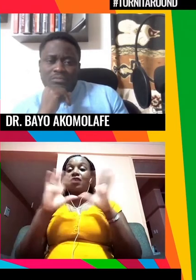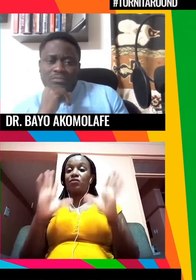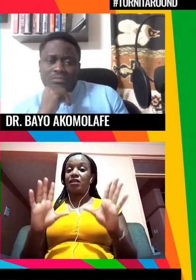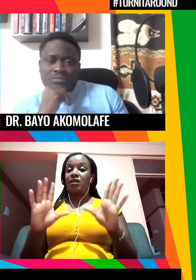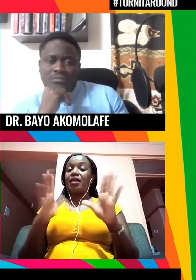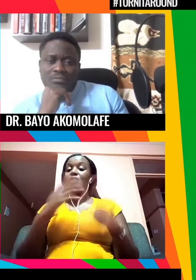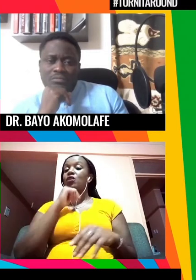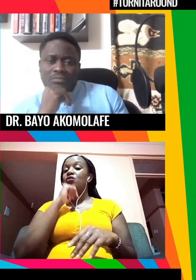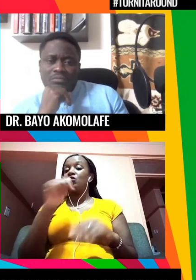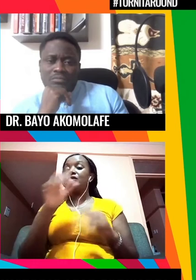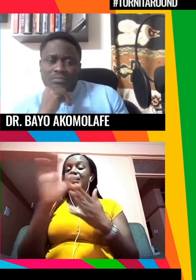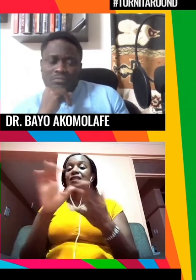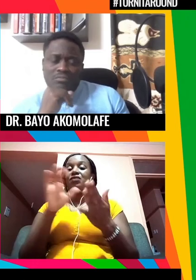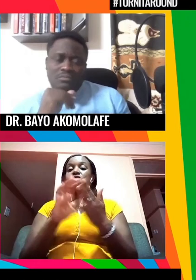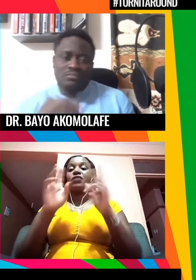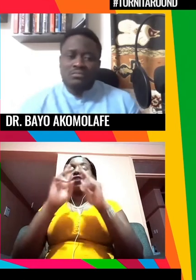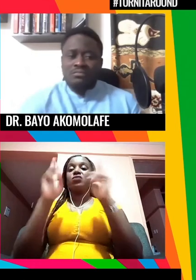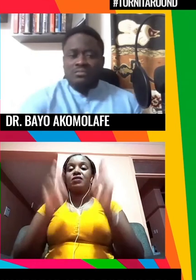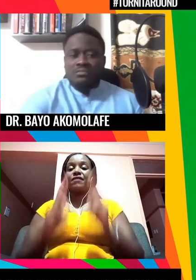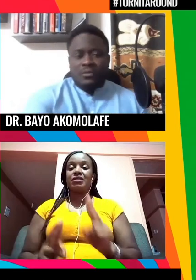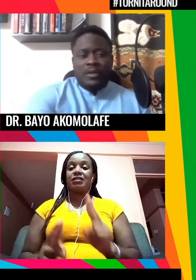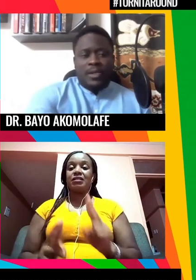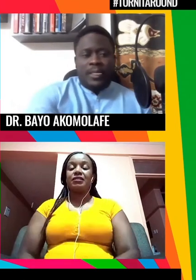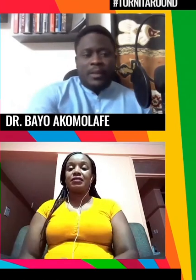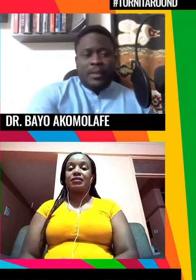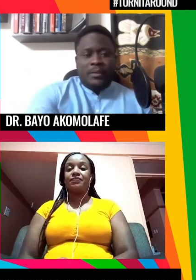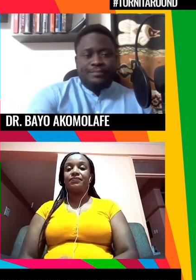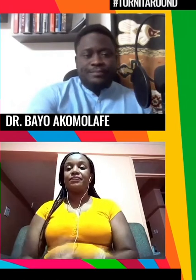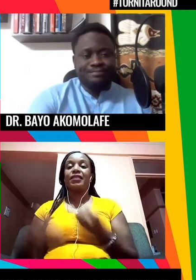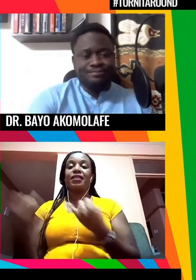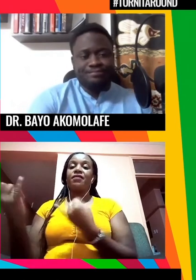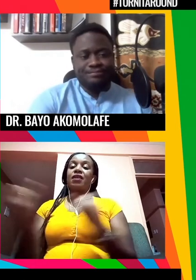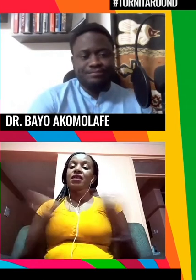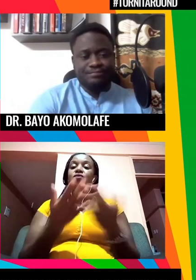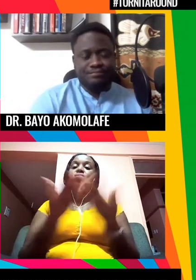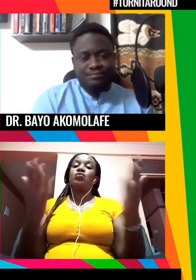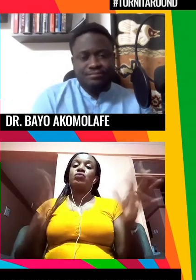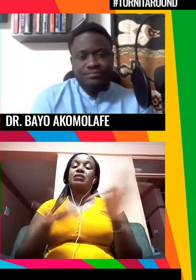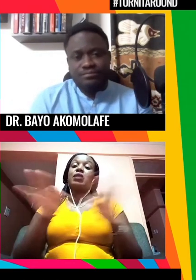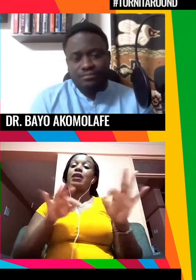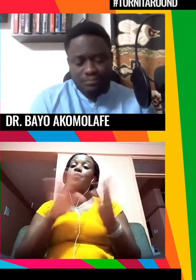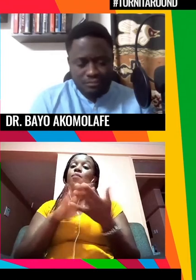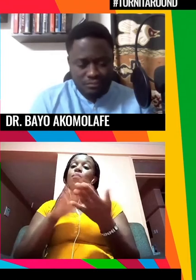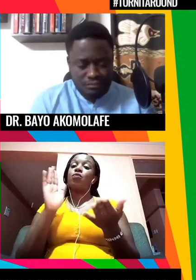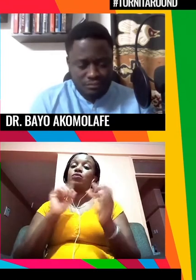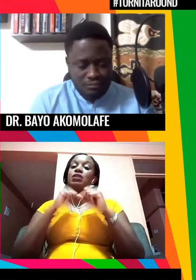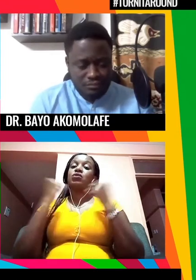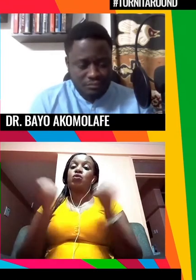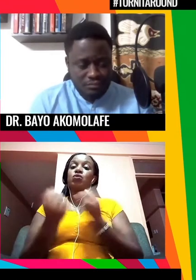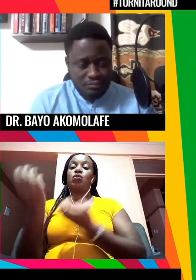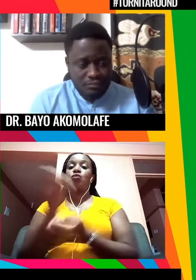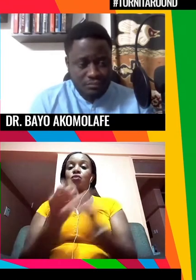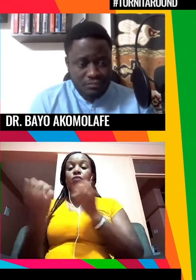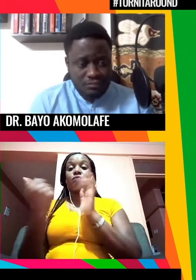y no estático de enredos y que no somos el centro del universo? ¿podrías aplicar eso a las crisis